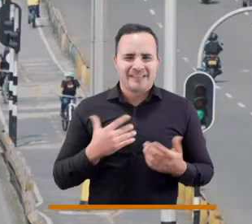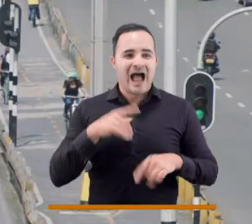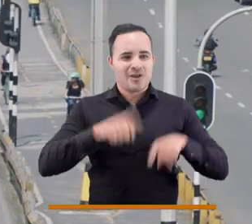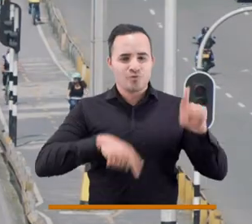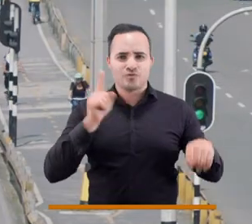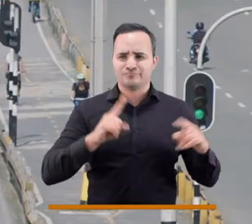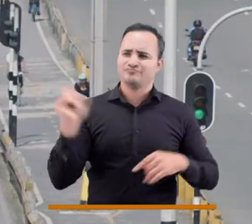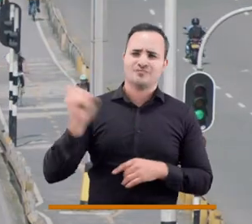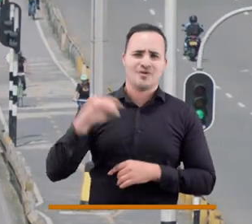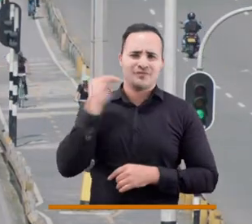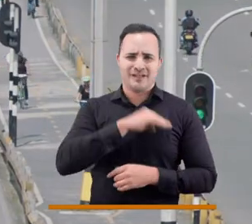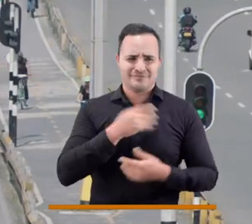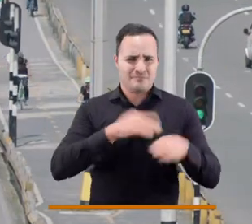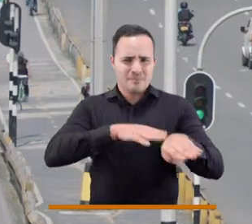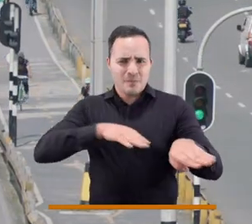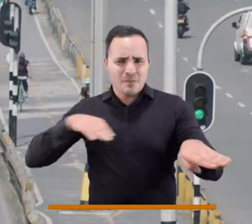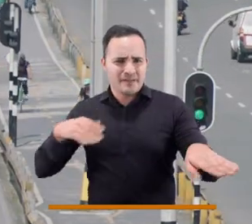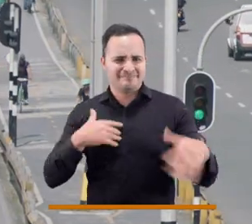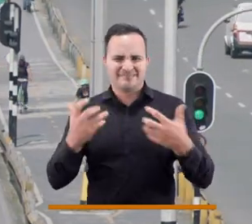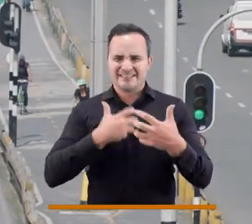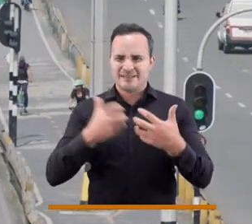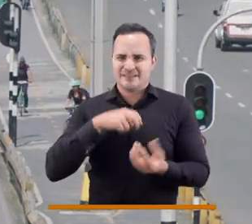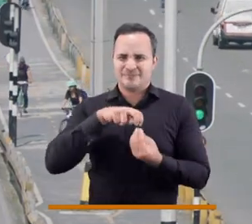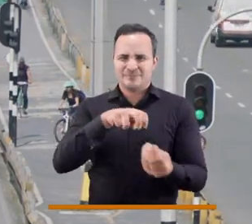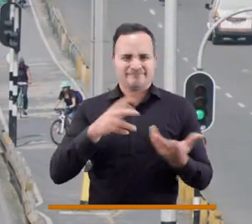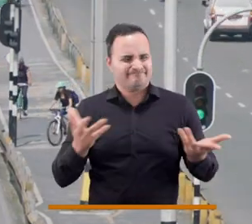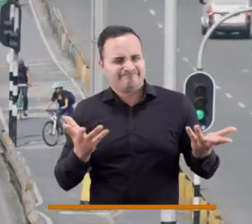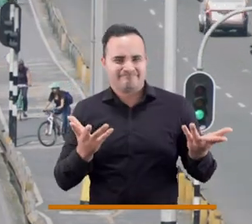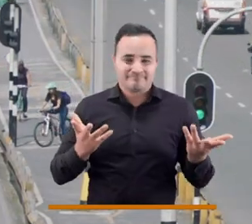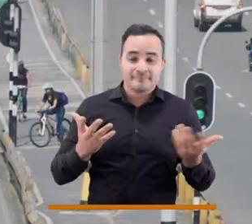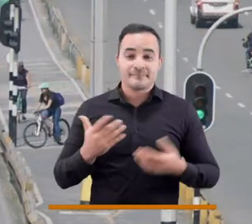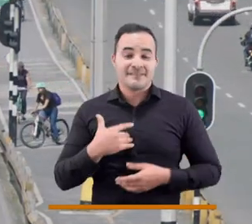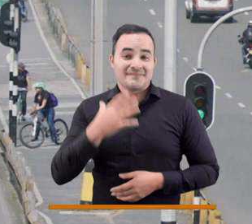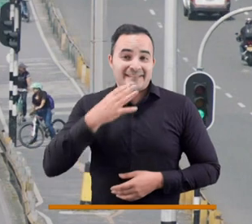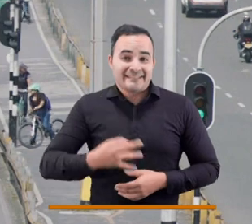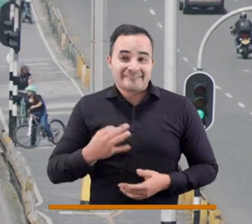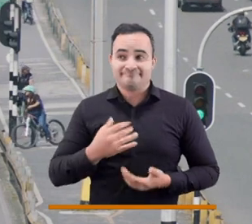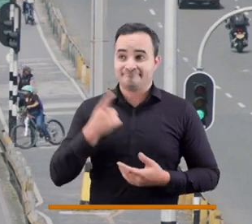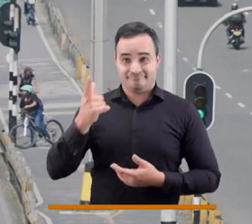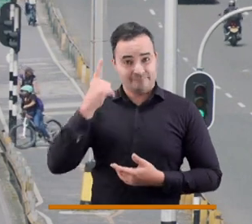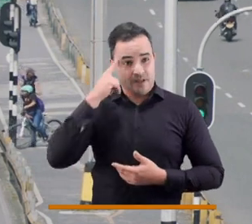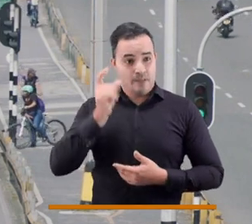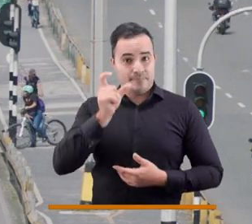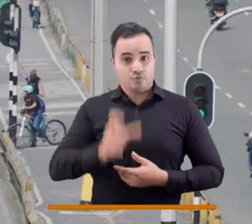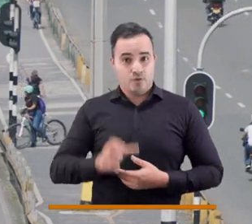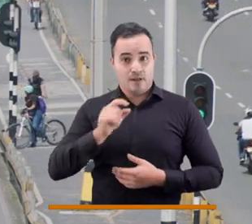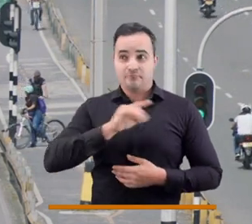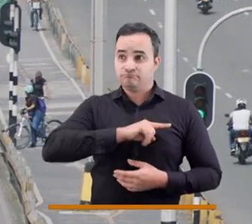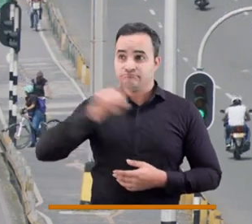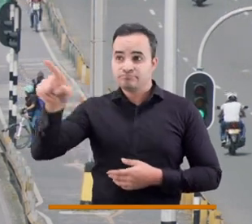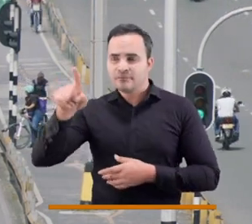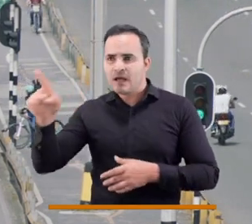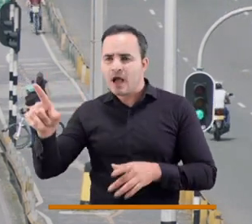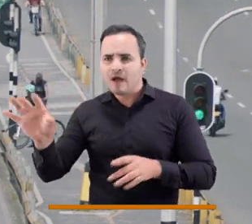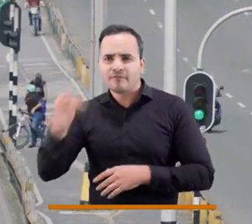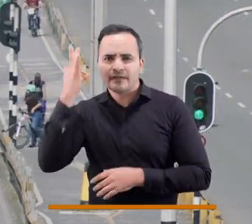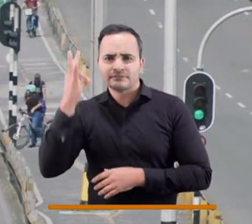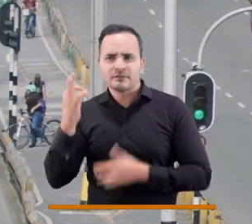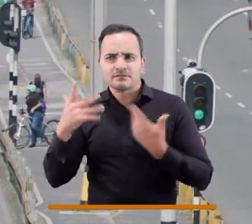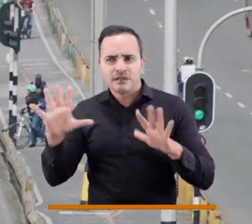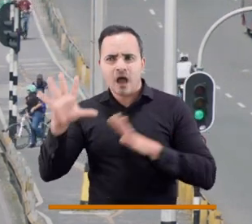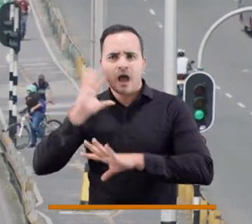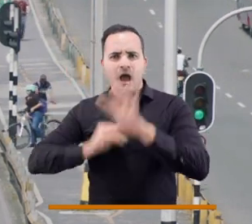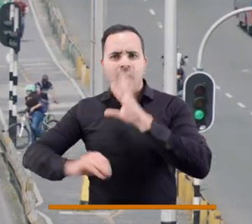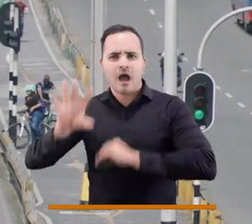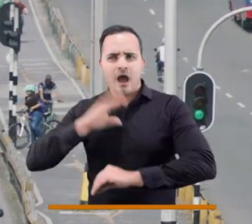taco. Si tú miras los sistemas de transporte, es algo que Carlos Moreno, que es un colombiano radicado en Francia y que es el que ha movilizado este